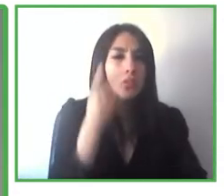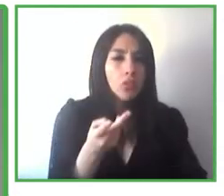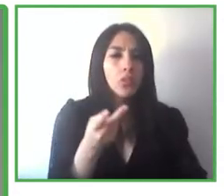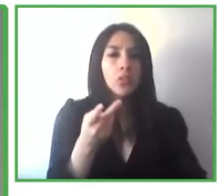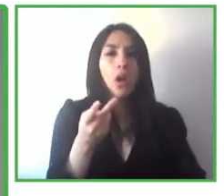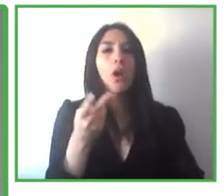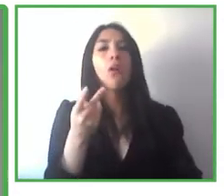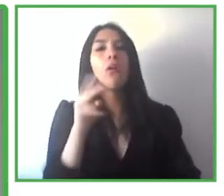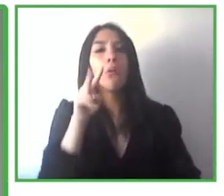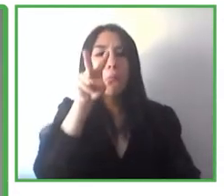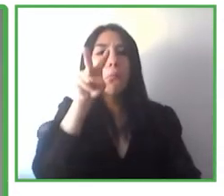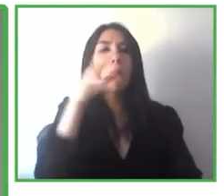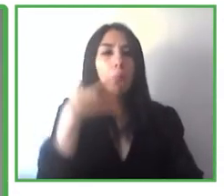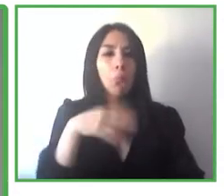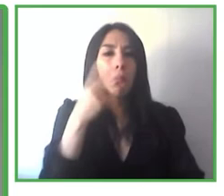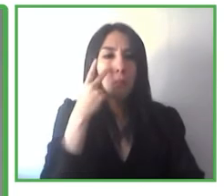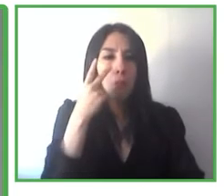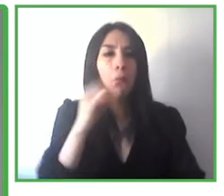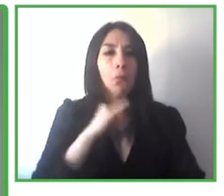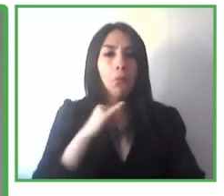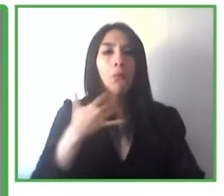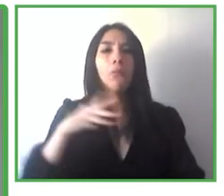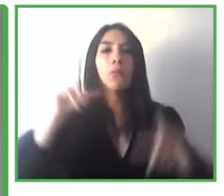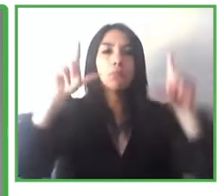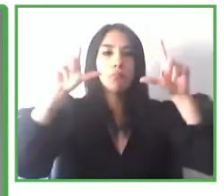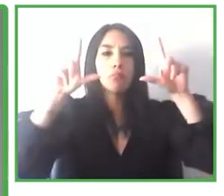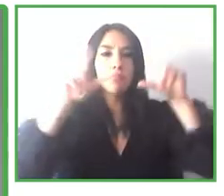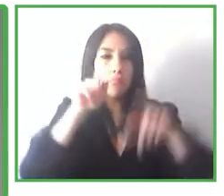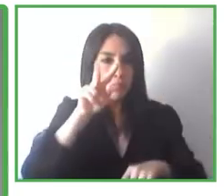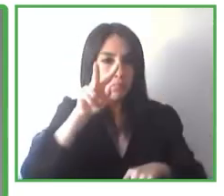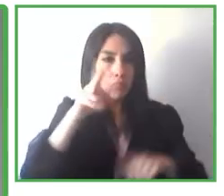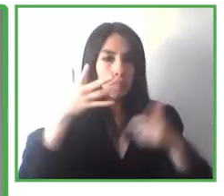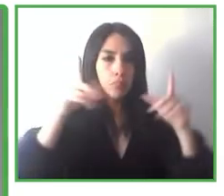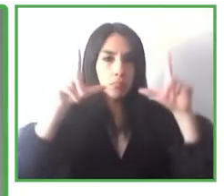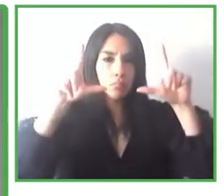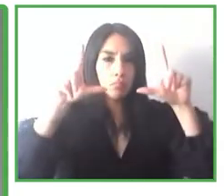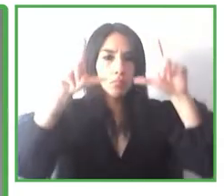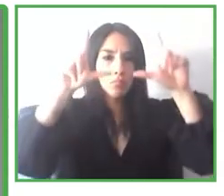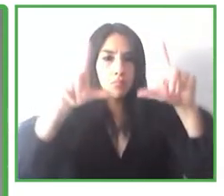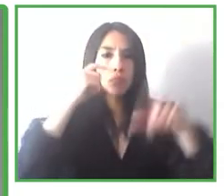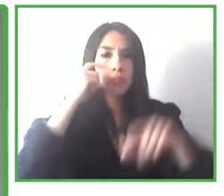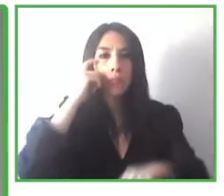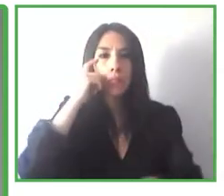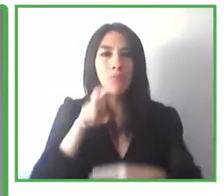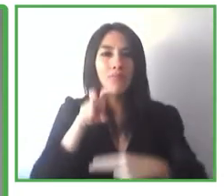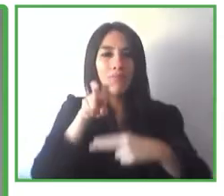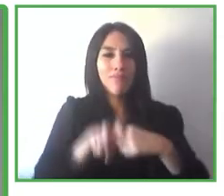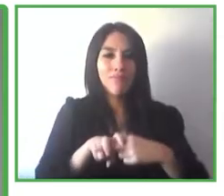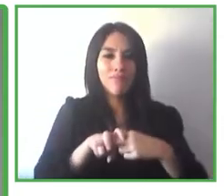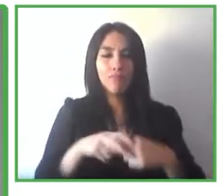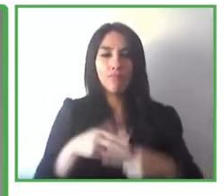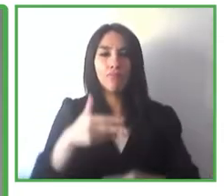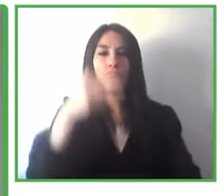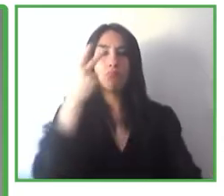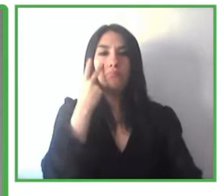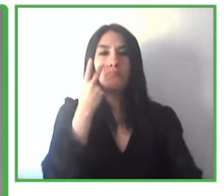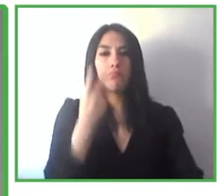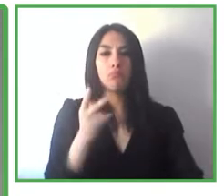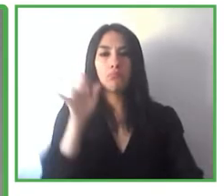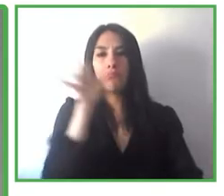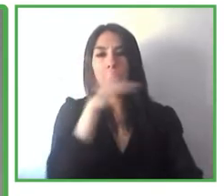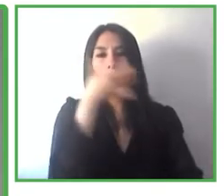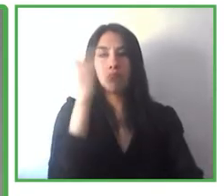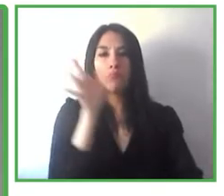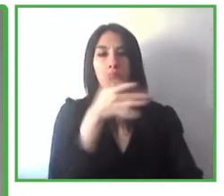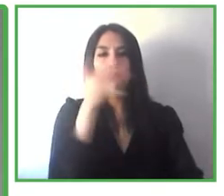las pantallas que tenemos en el asiento de delante, pues con todas las distintas posibilidades de entretenimiento, de ocio, que le presentan al